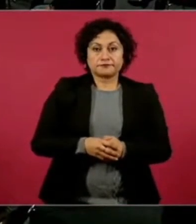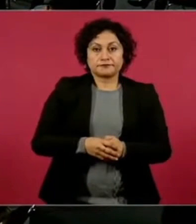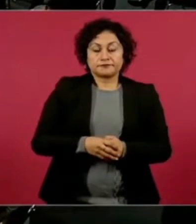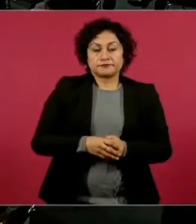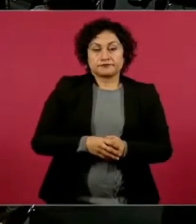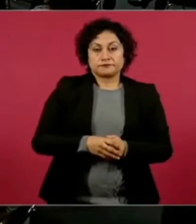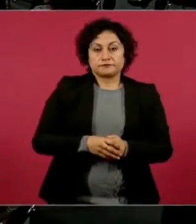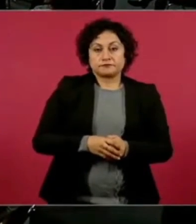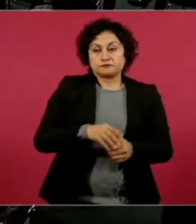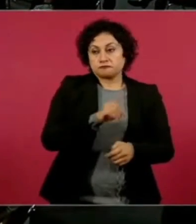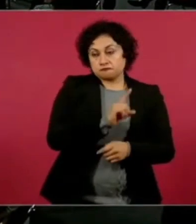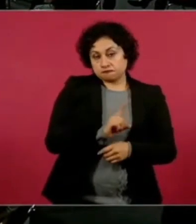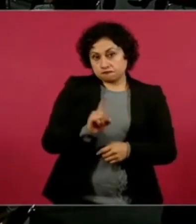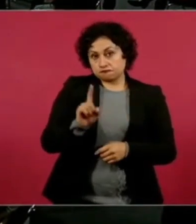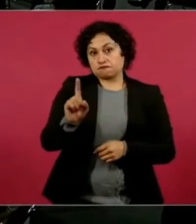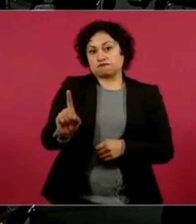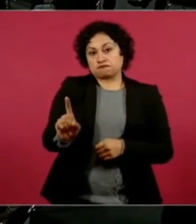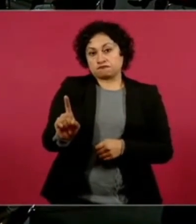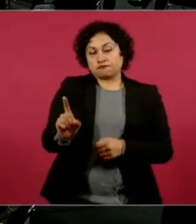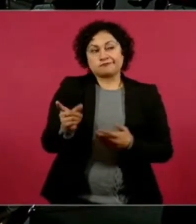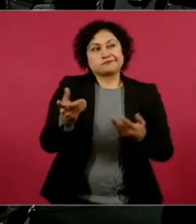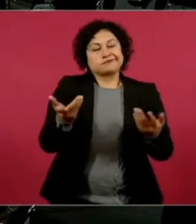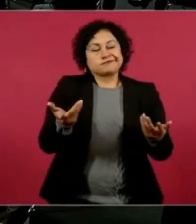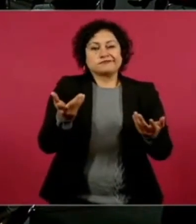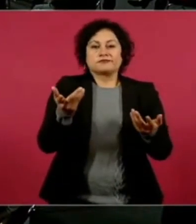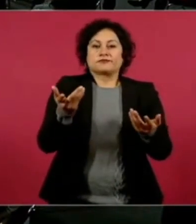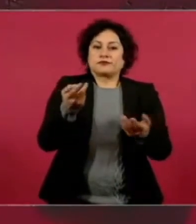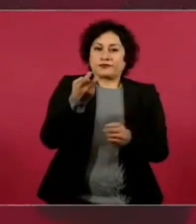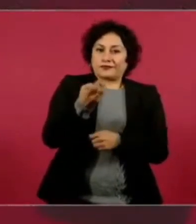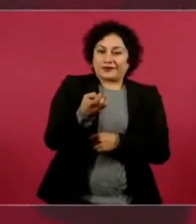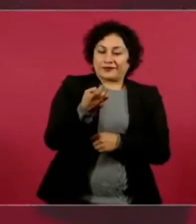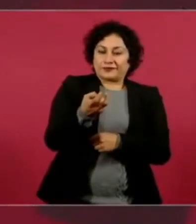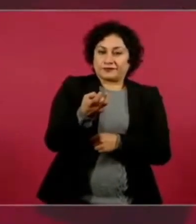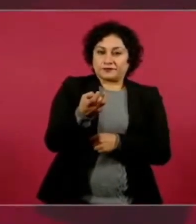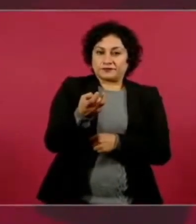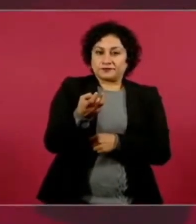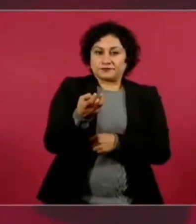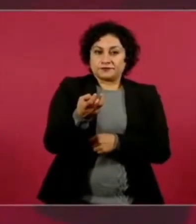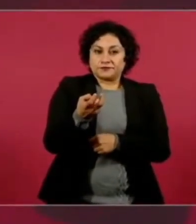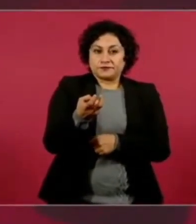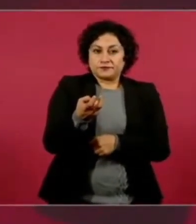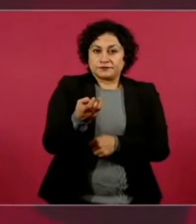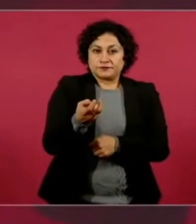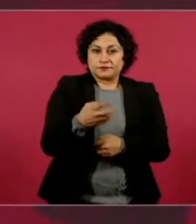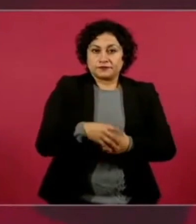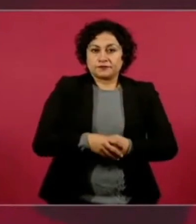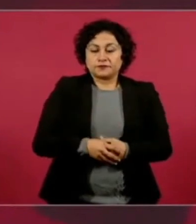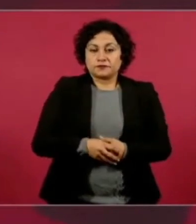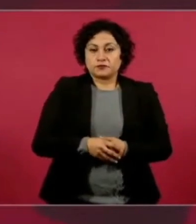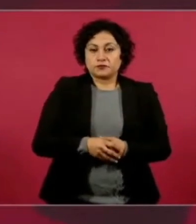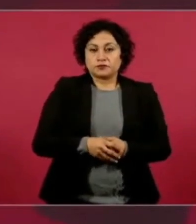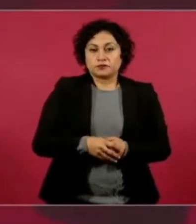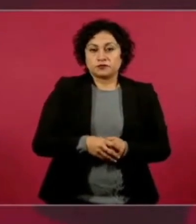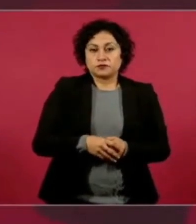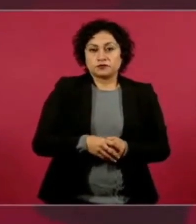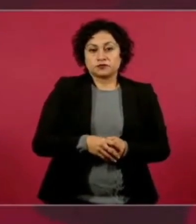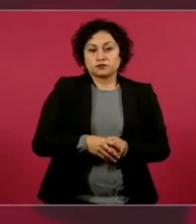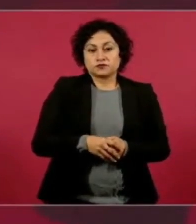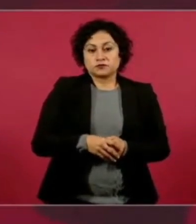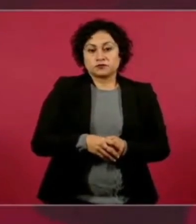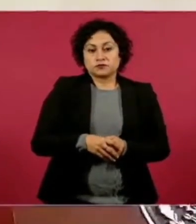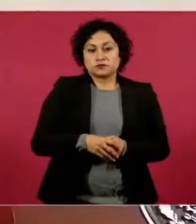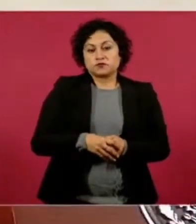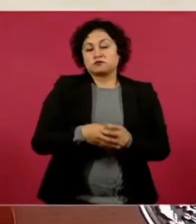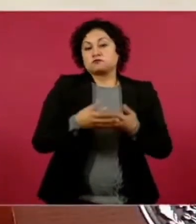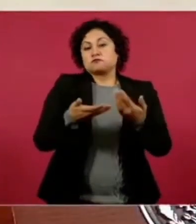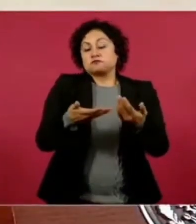y en estos casos tendría que intervenir también el